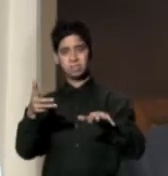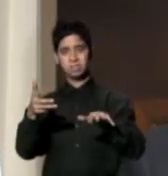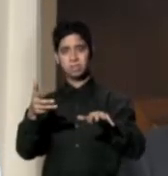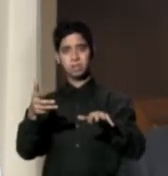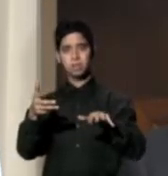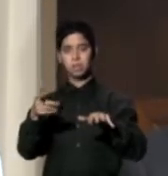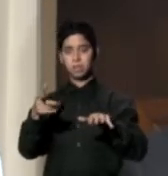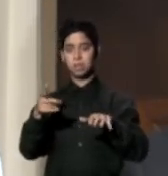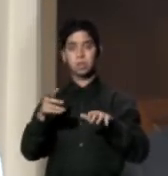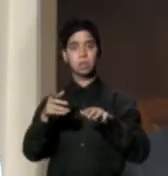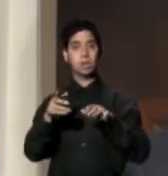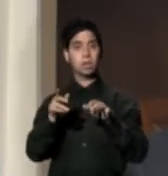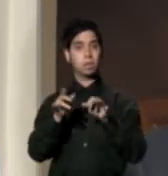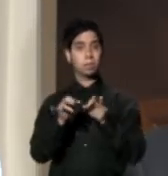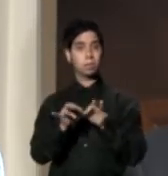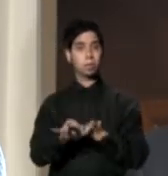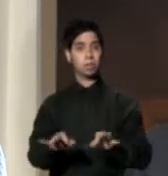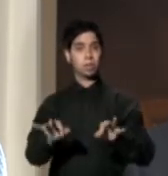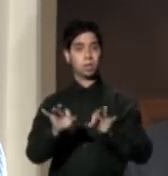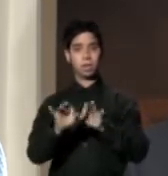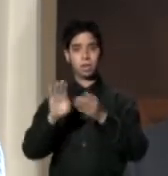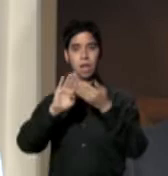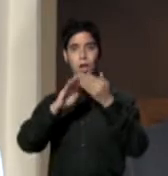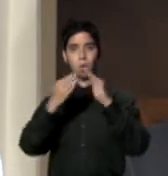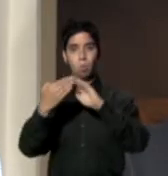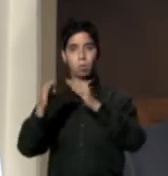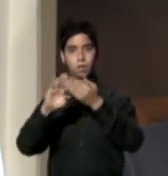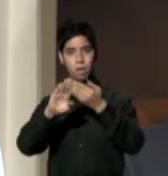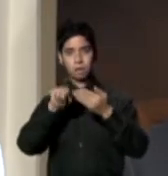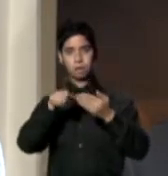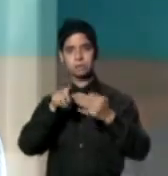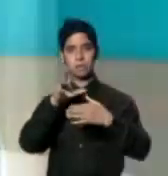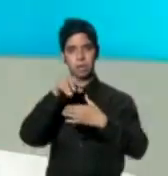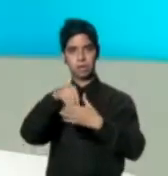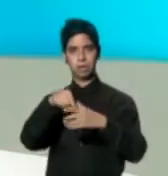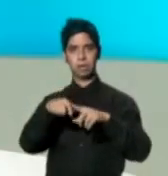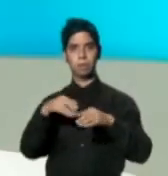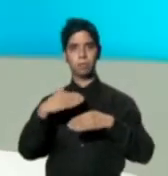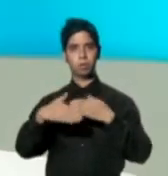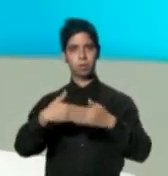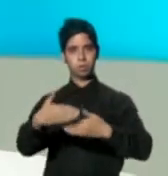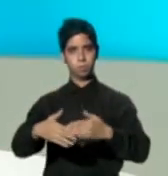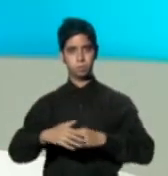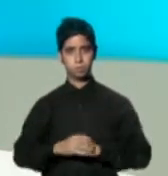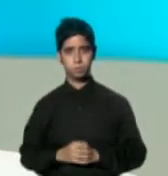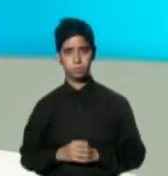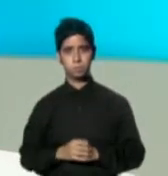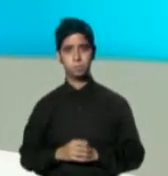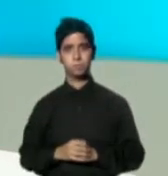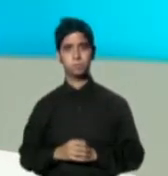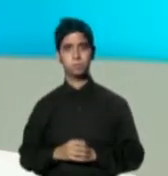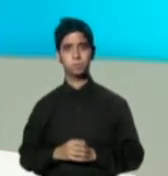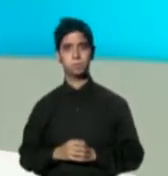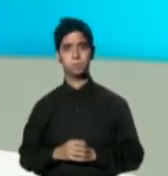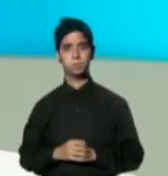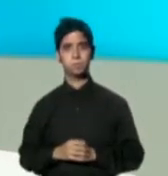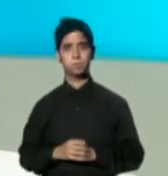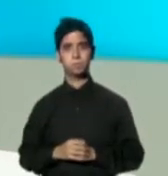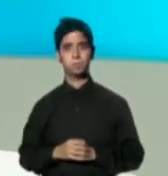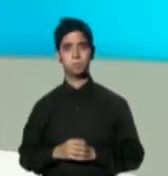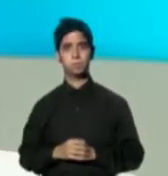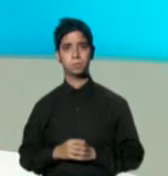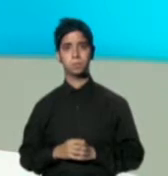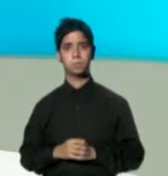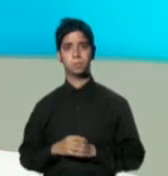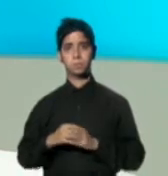asumen un papel protagónico en este proceso. En el tiempo los efectos de una onda tropical se harán